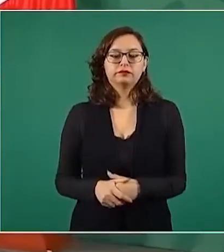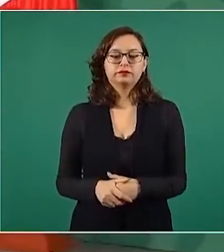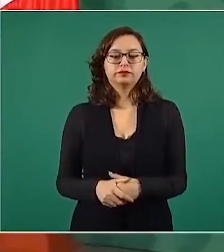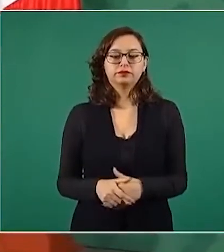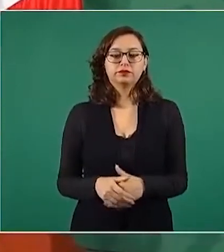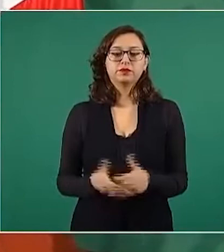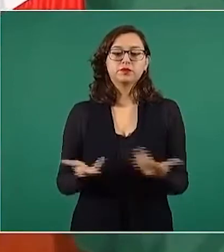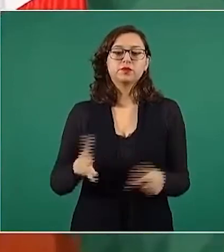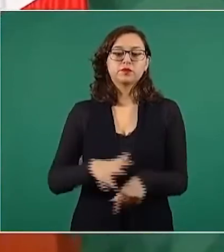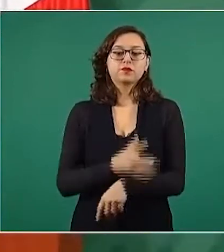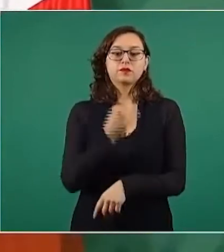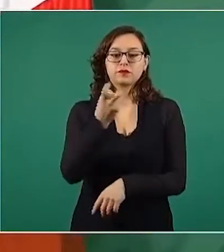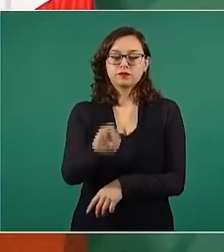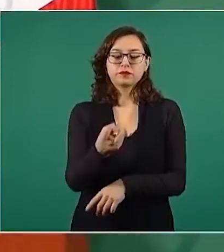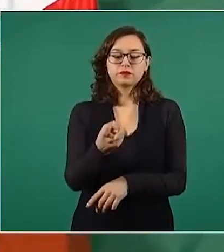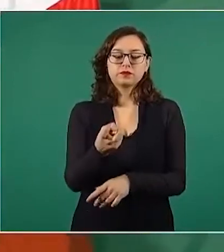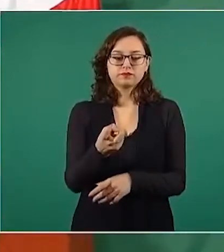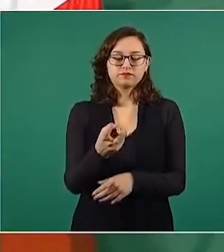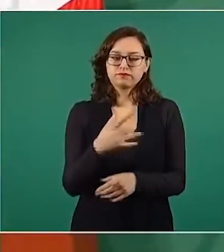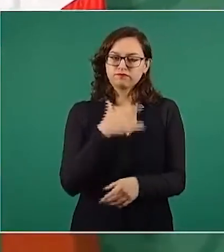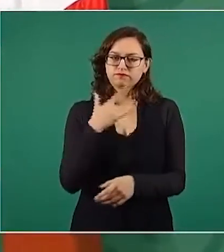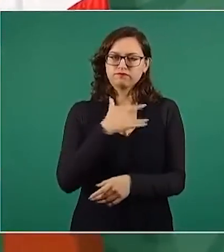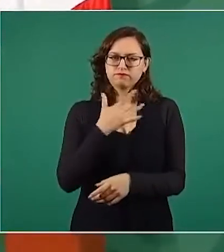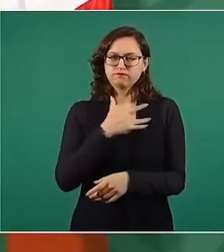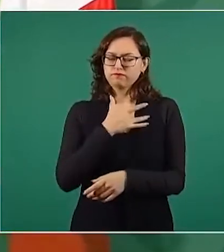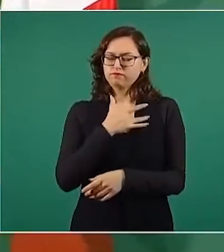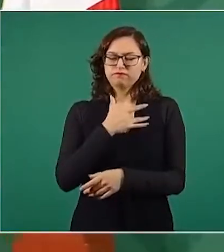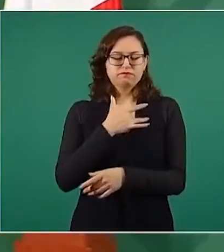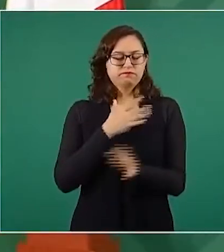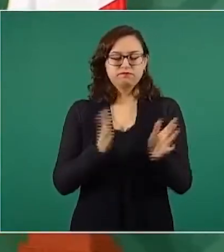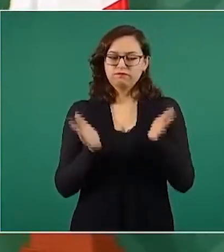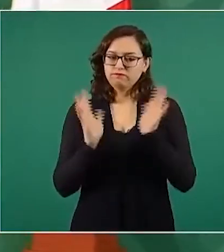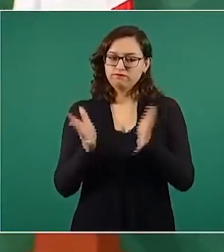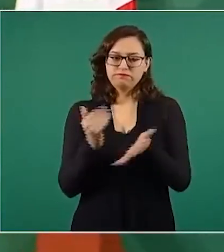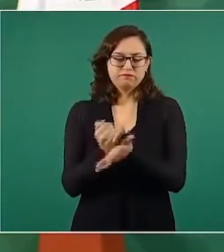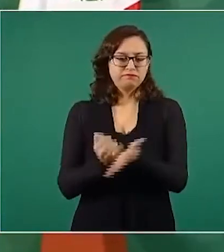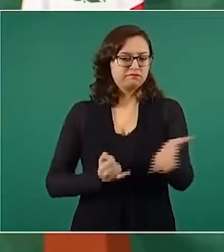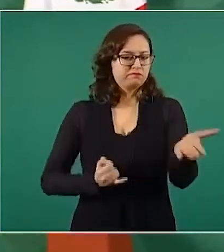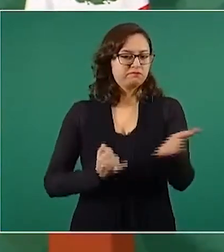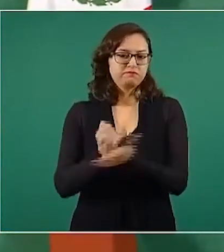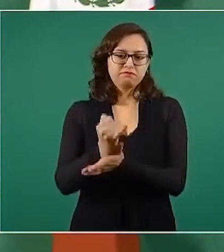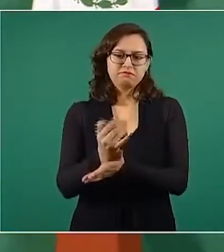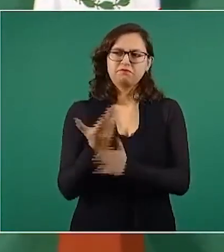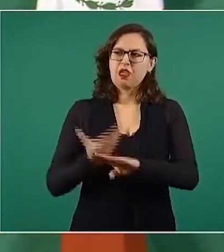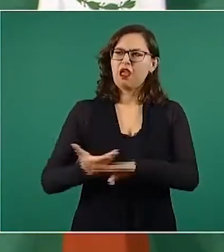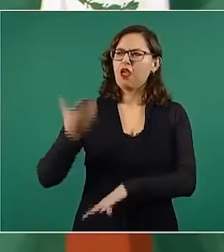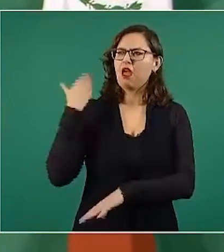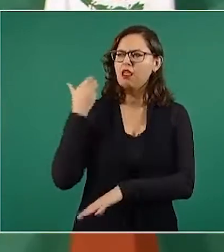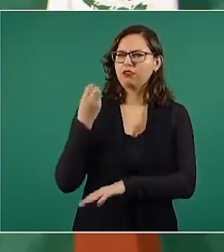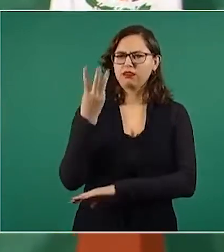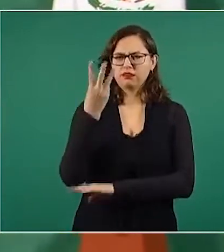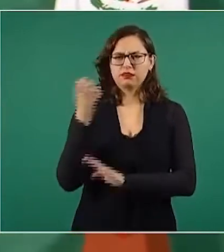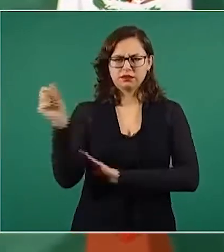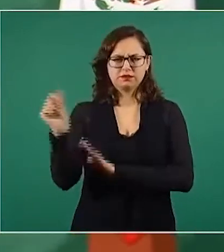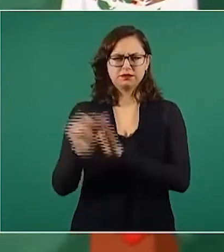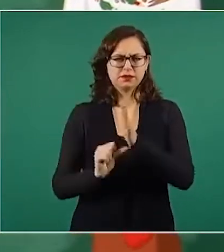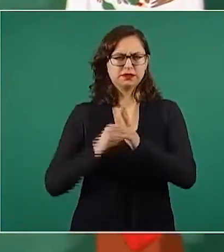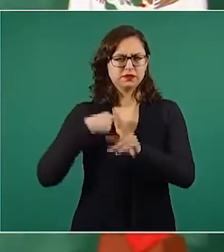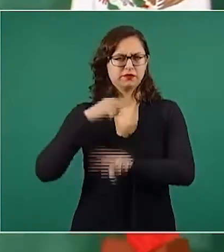se tomó esta decisión desde hace como tres meses, que estuve por allá,